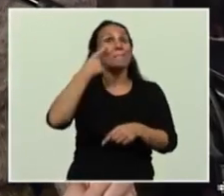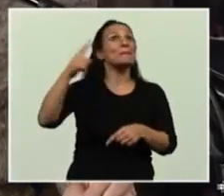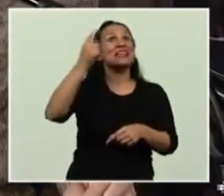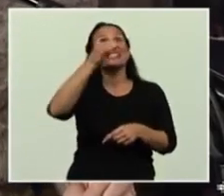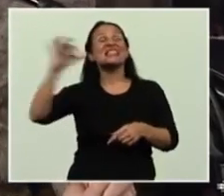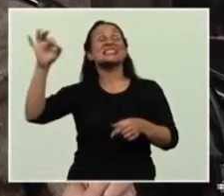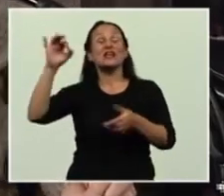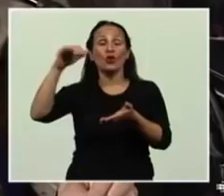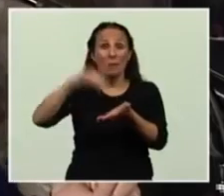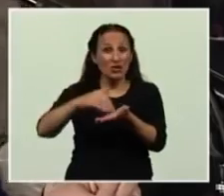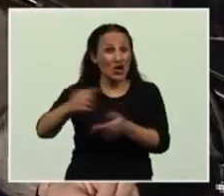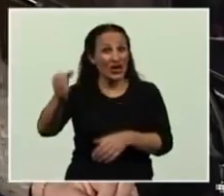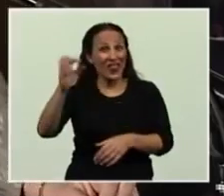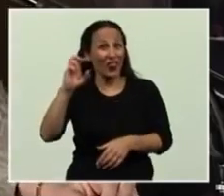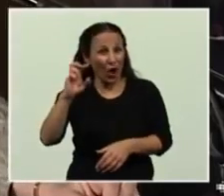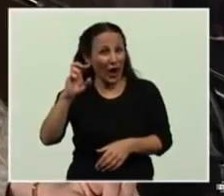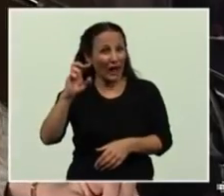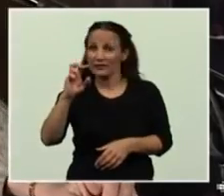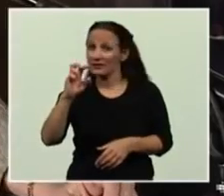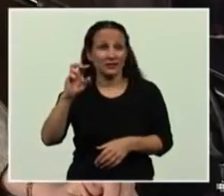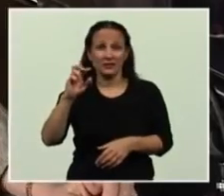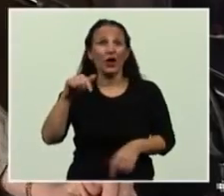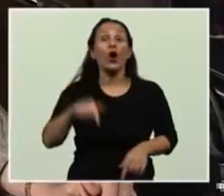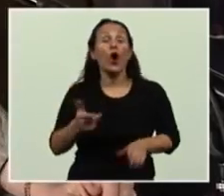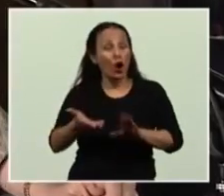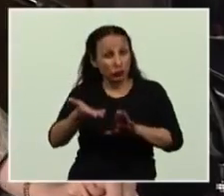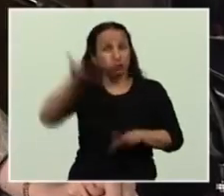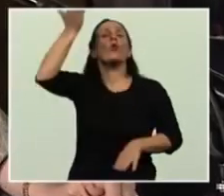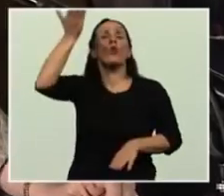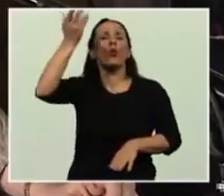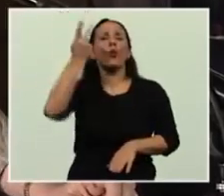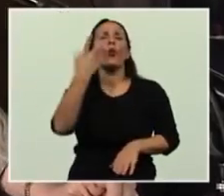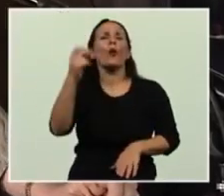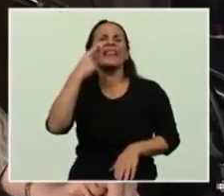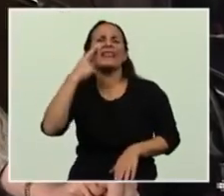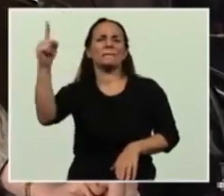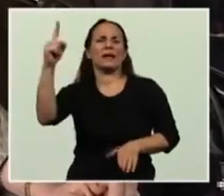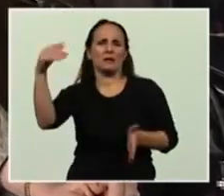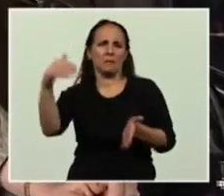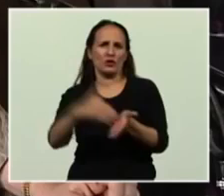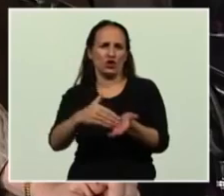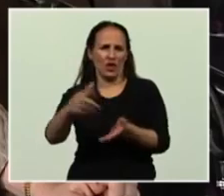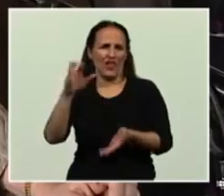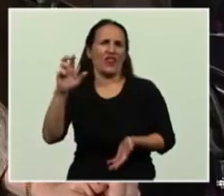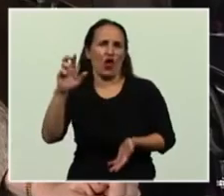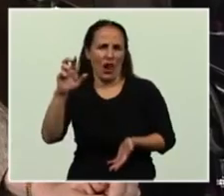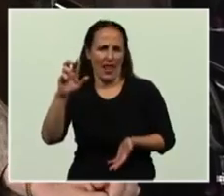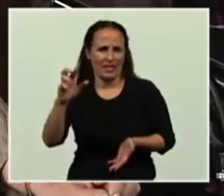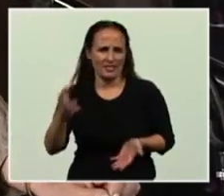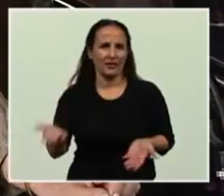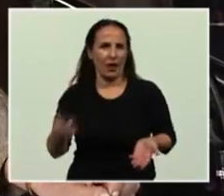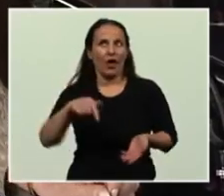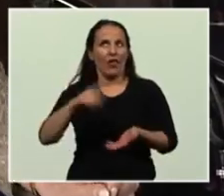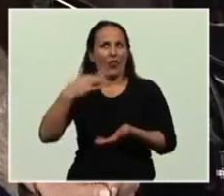millones de dólares. Hoy son 20.000 millones de dólares los que hay